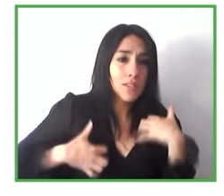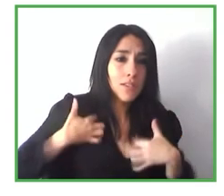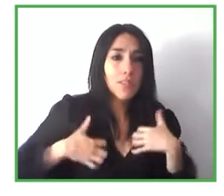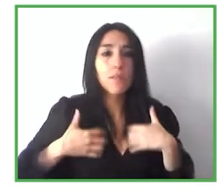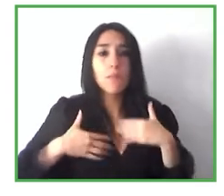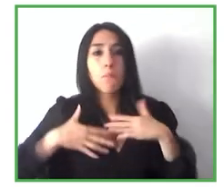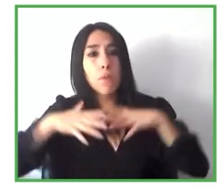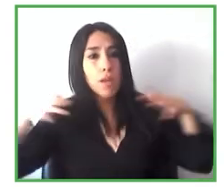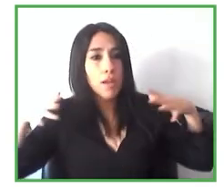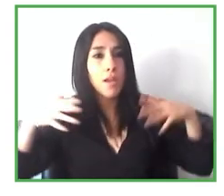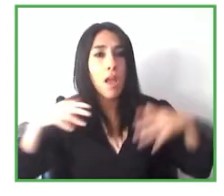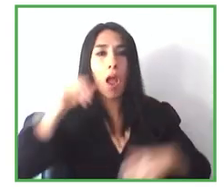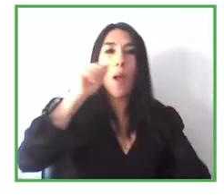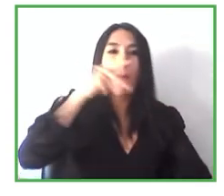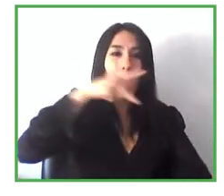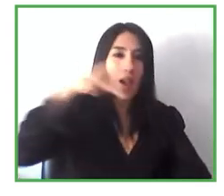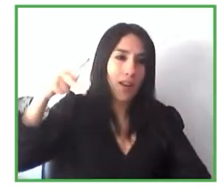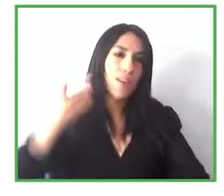la accesibilidad en general